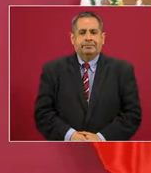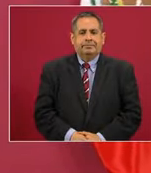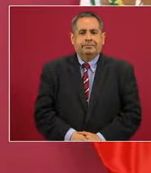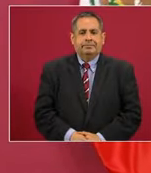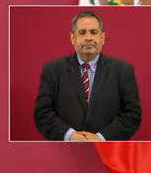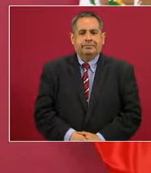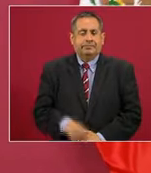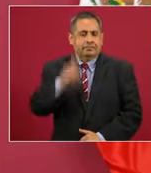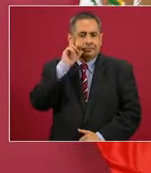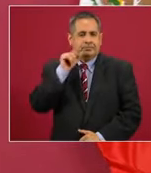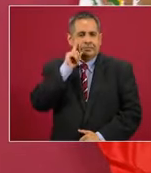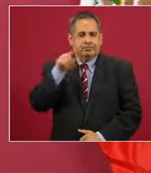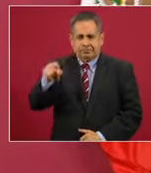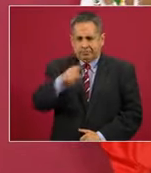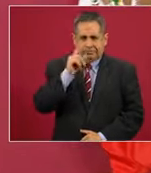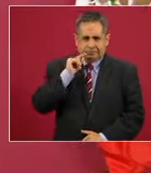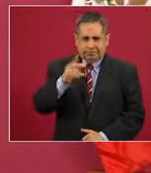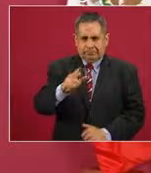para mañana.